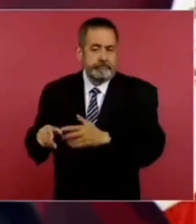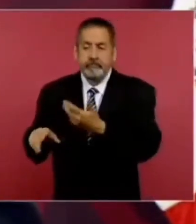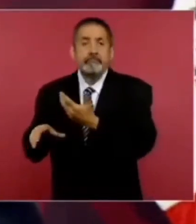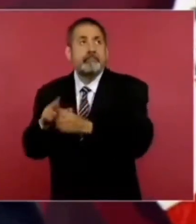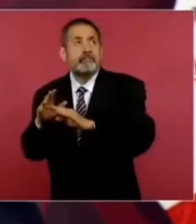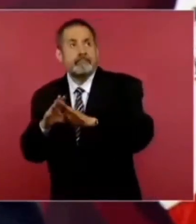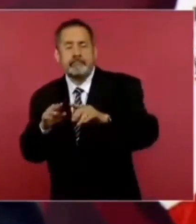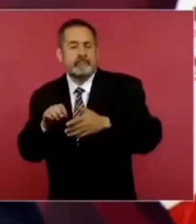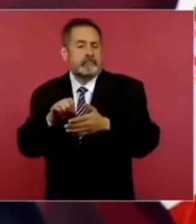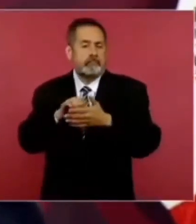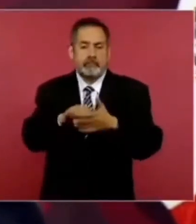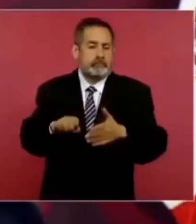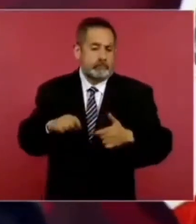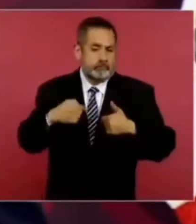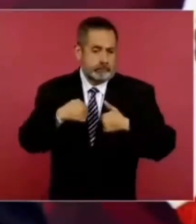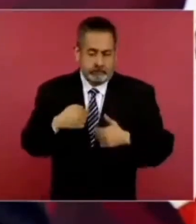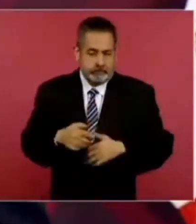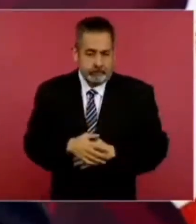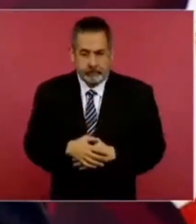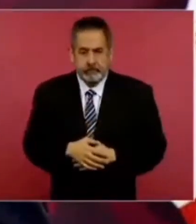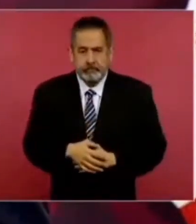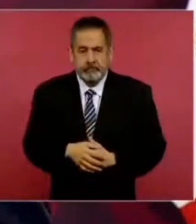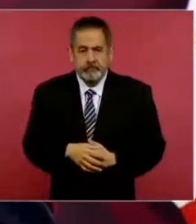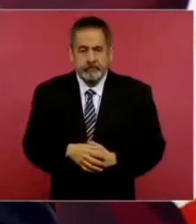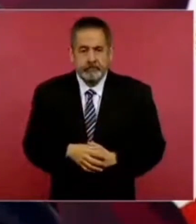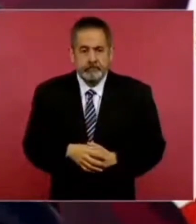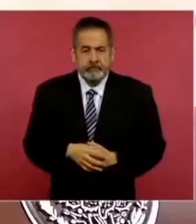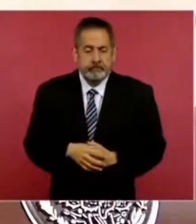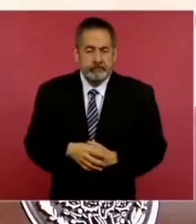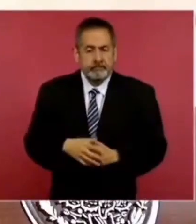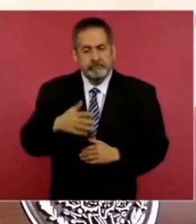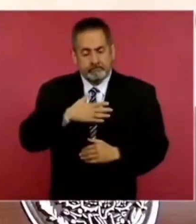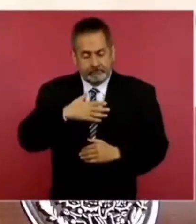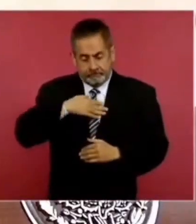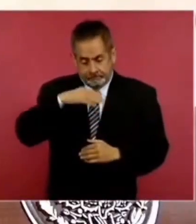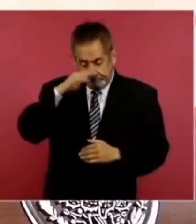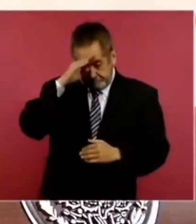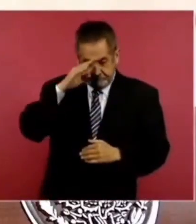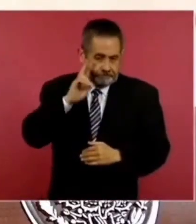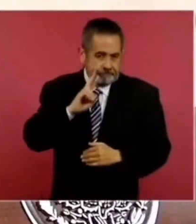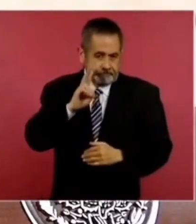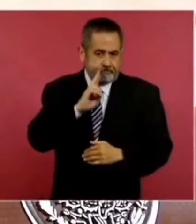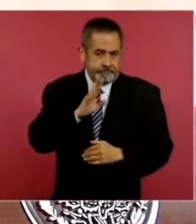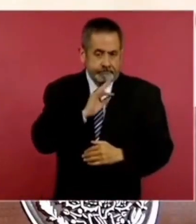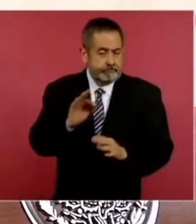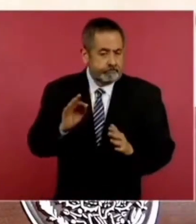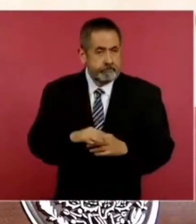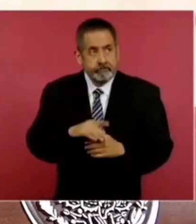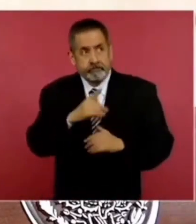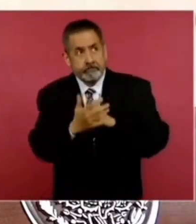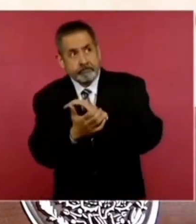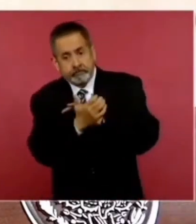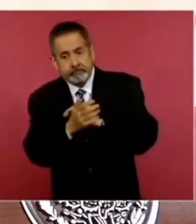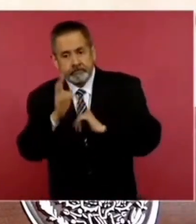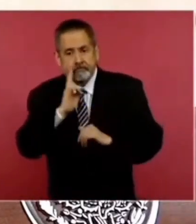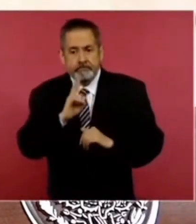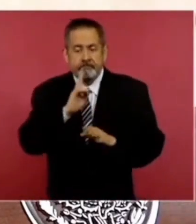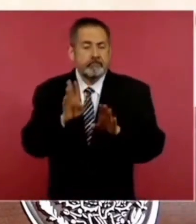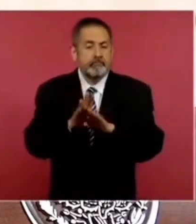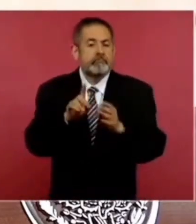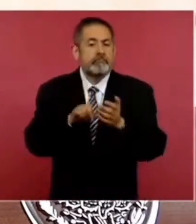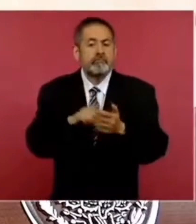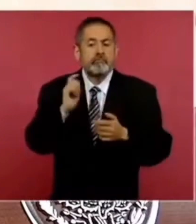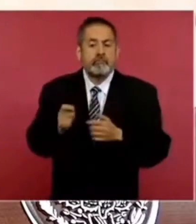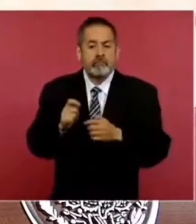nuestro, estamos viendo, porque nos lo solicitaron, de que se